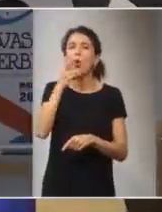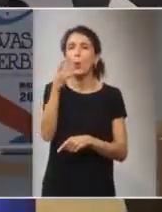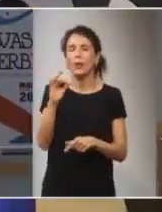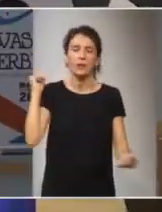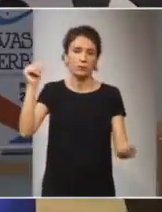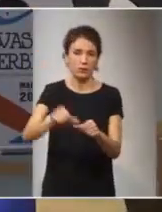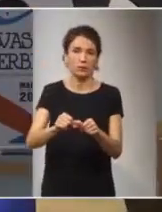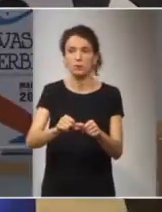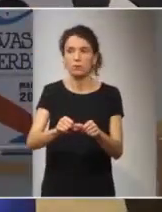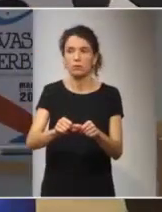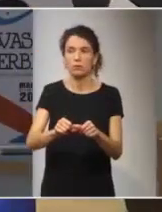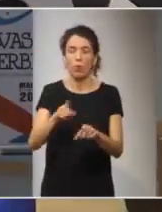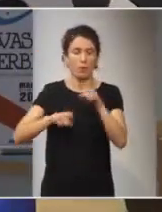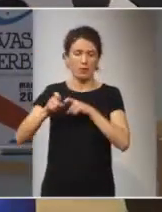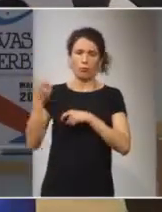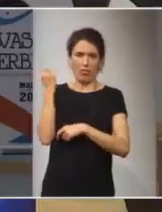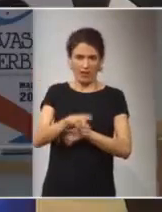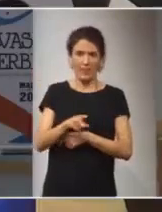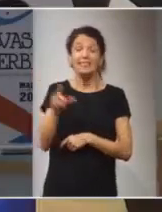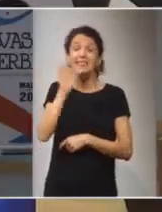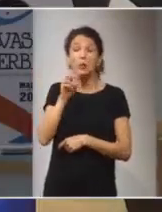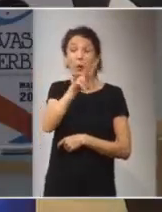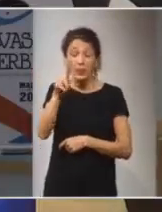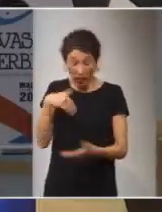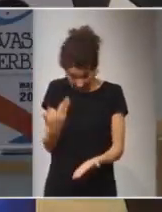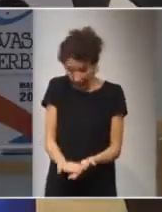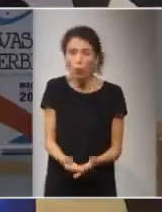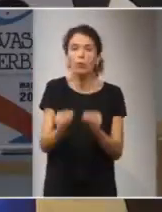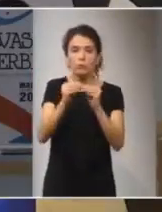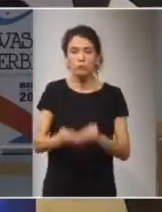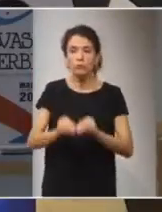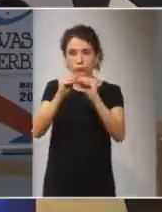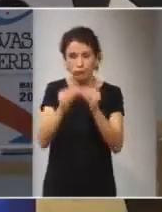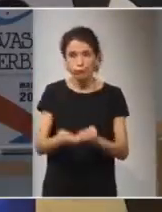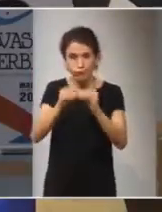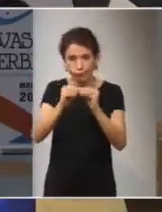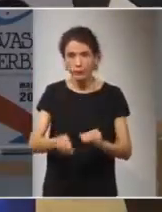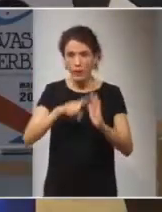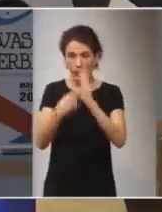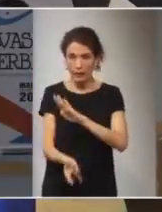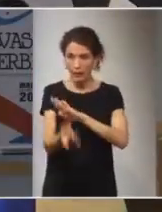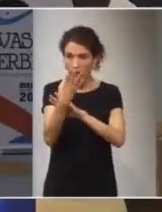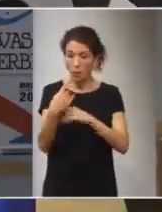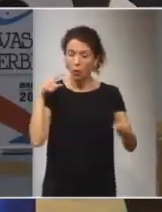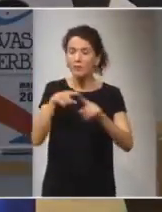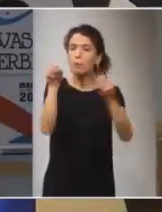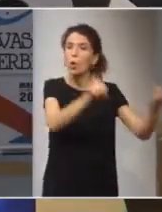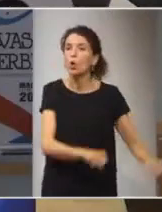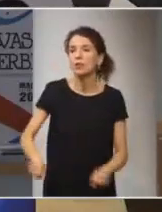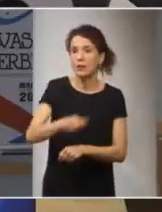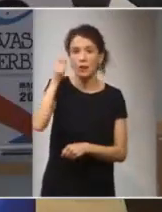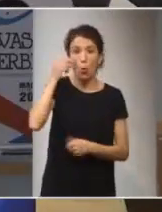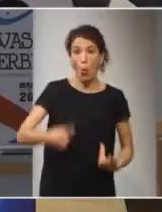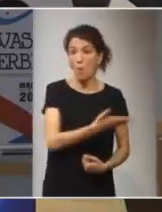por no irnos más atrás y lo que llevamos del siglo XXI se han ido diseñando para proteger precisamente a la